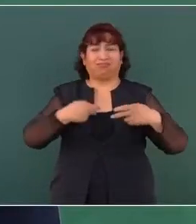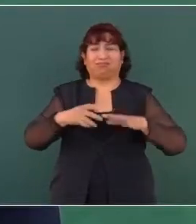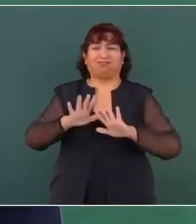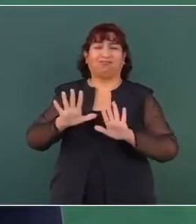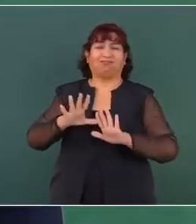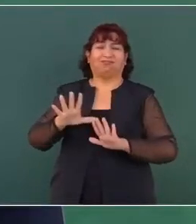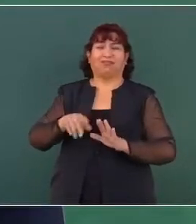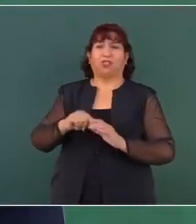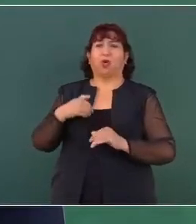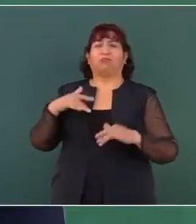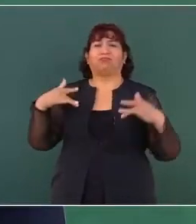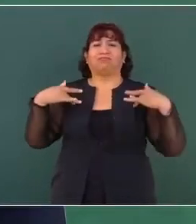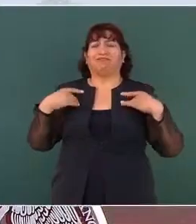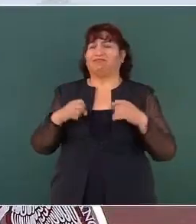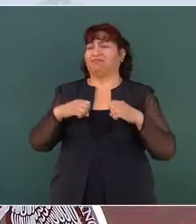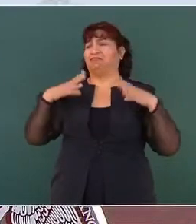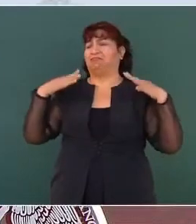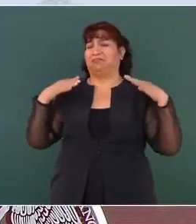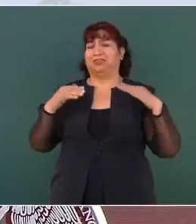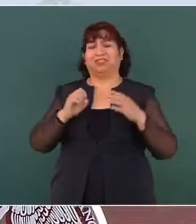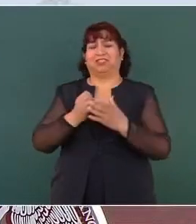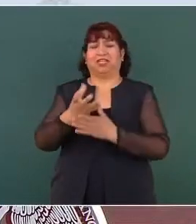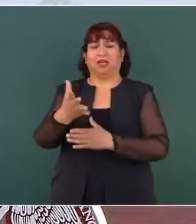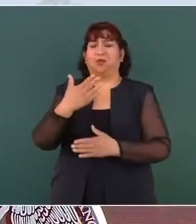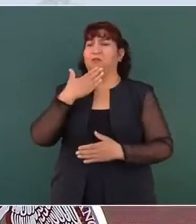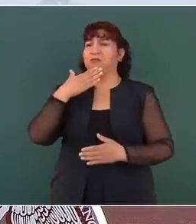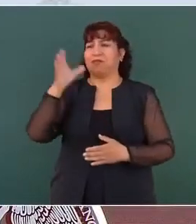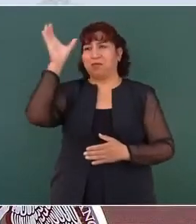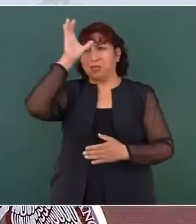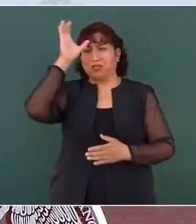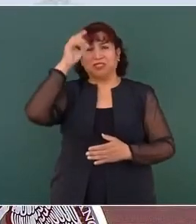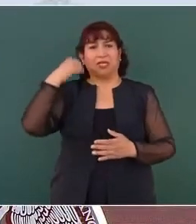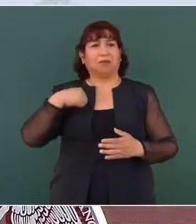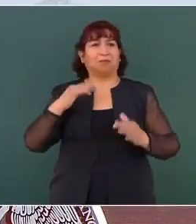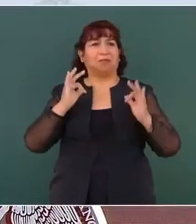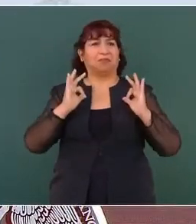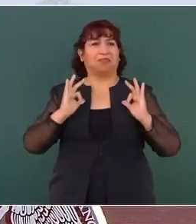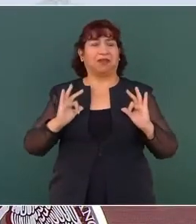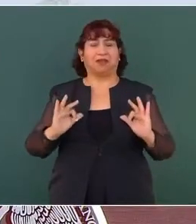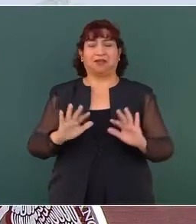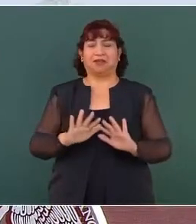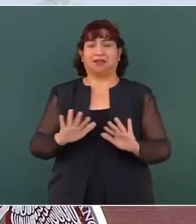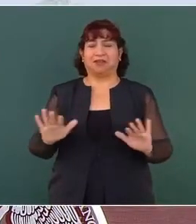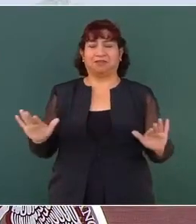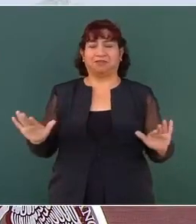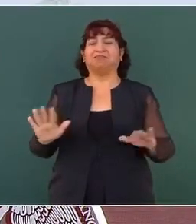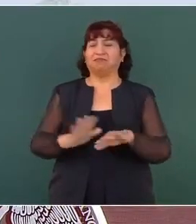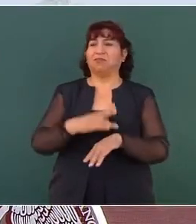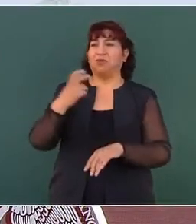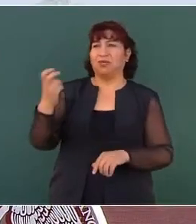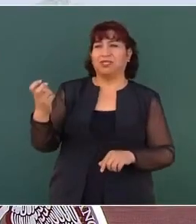y tengo mi conciencia tranquila. Por eso